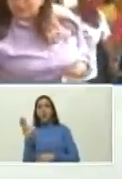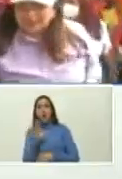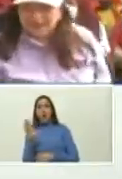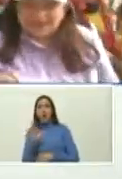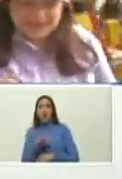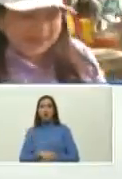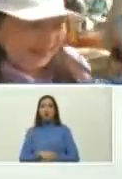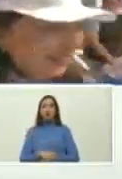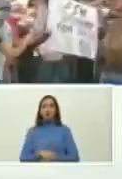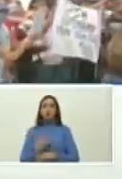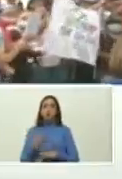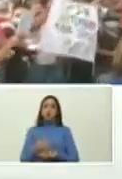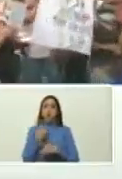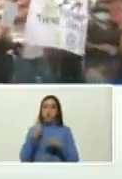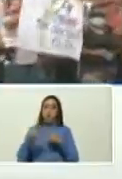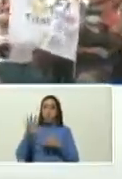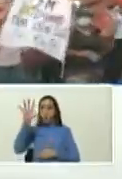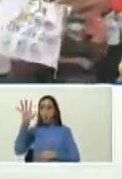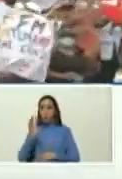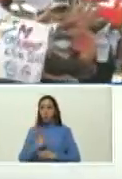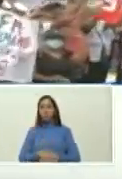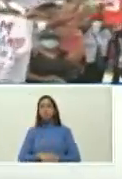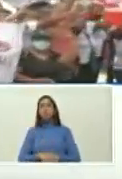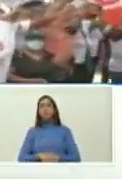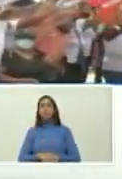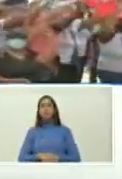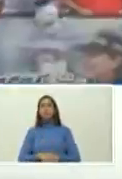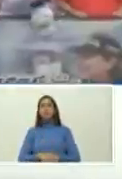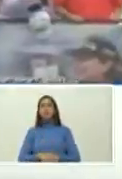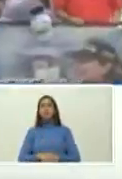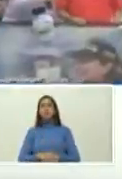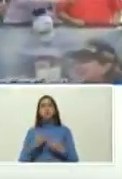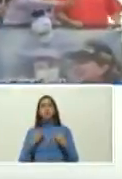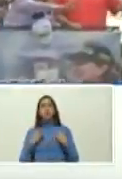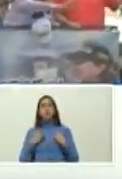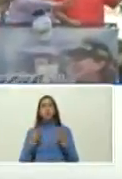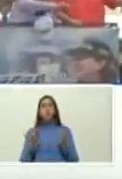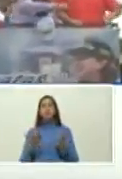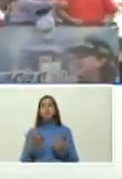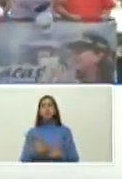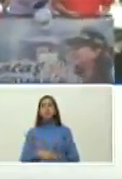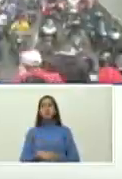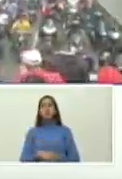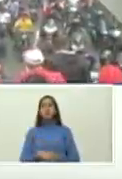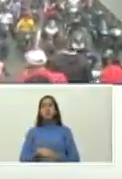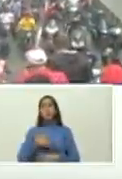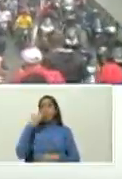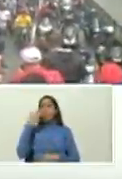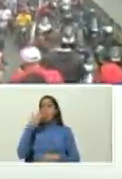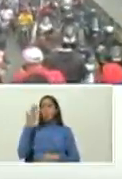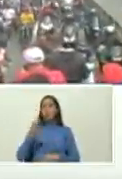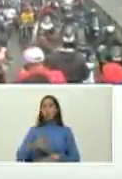estaban en el exilio dorado se autoexiliaron vivían como pachá como reyes